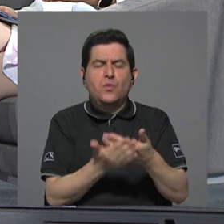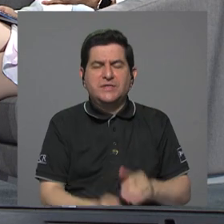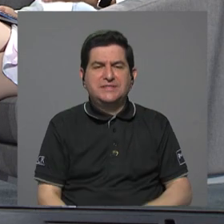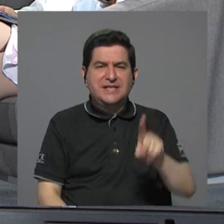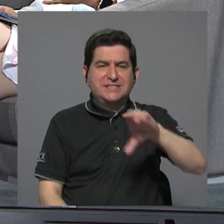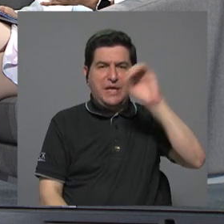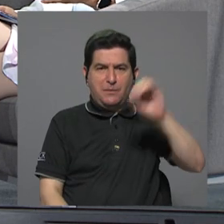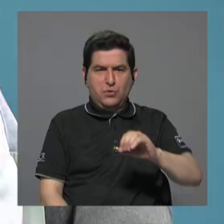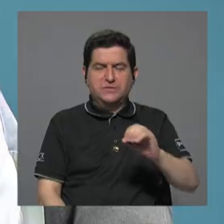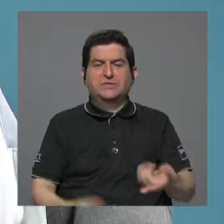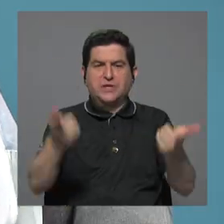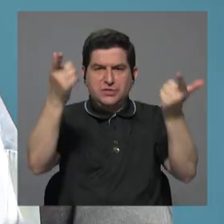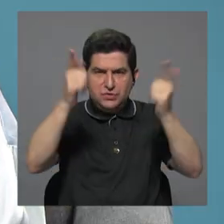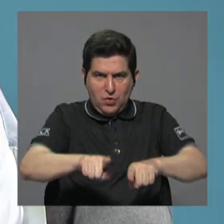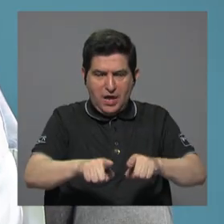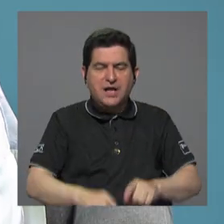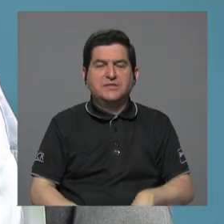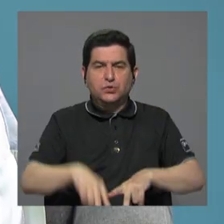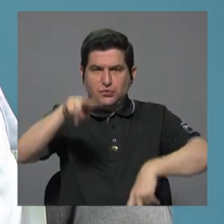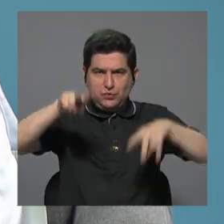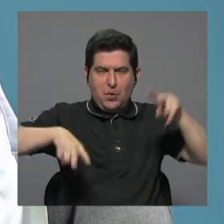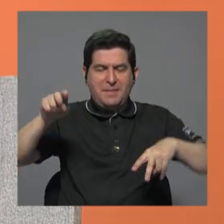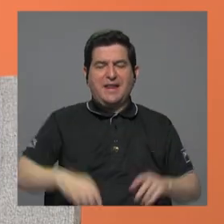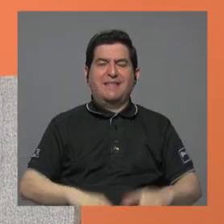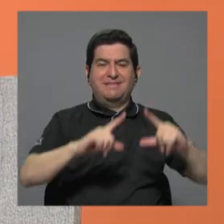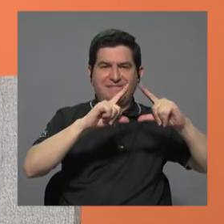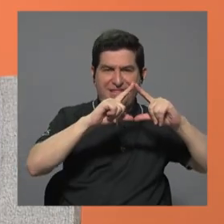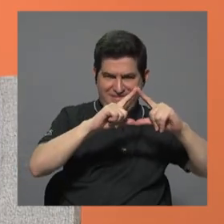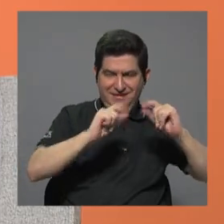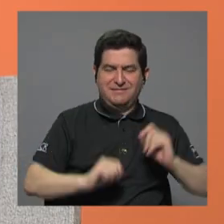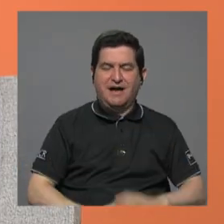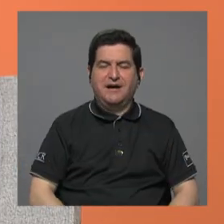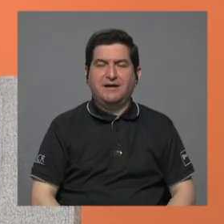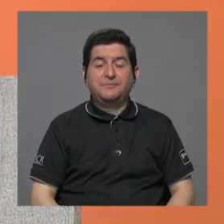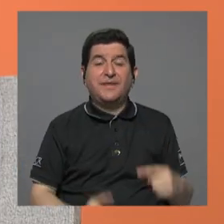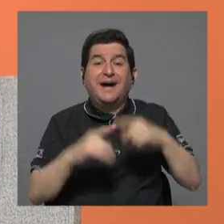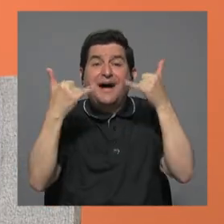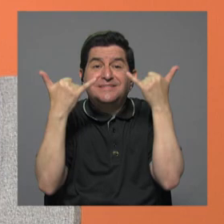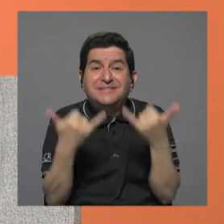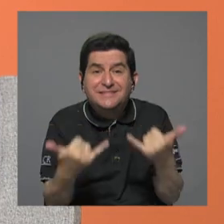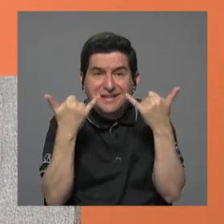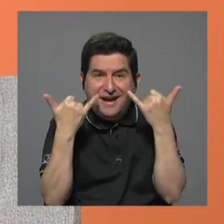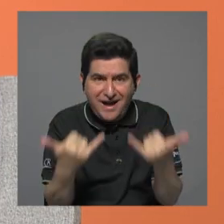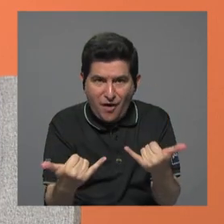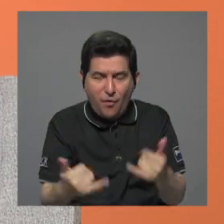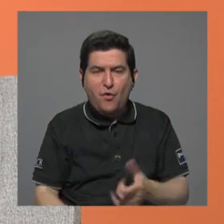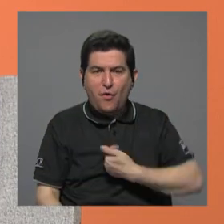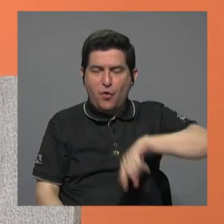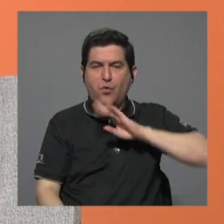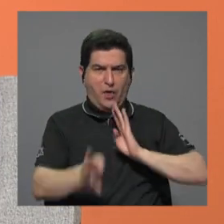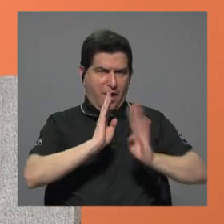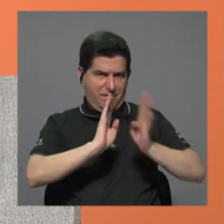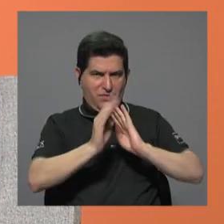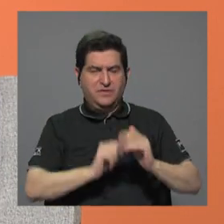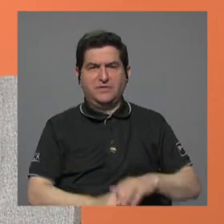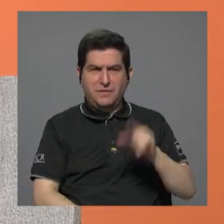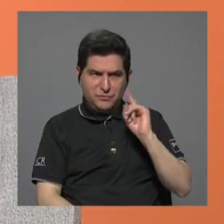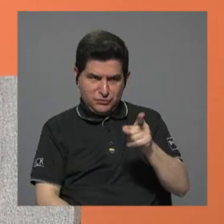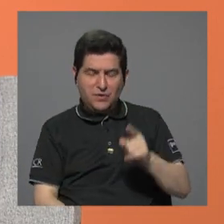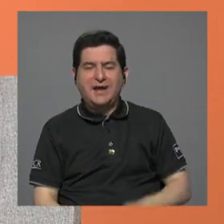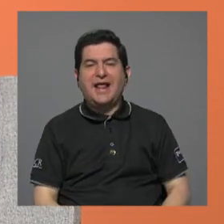% eran casos con esta variante, con Delta. De hecho, hasta ahora, por lo que pudimos conversar con él,